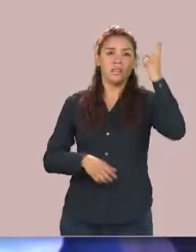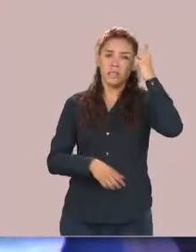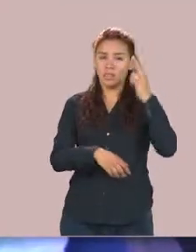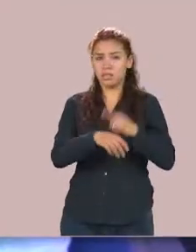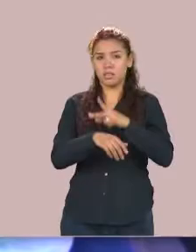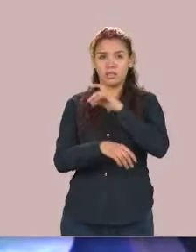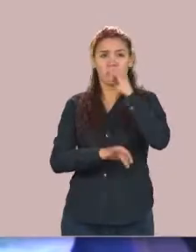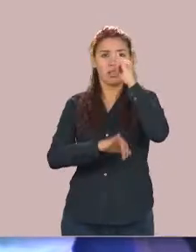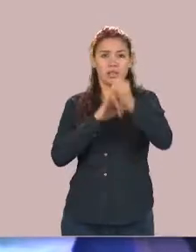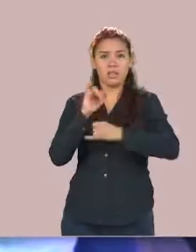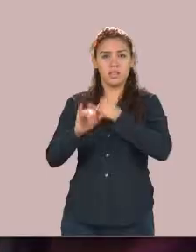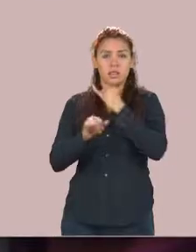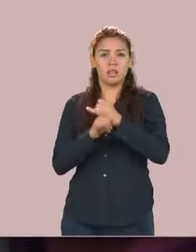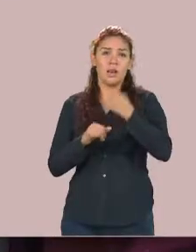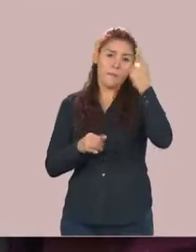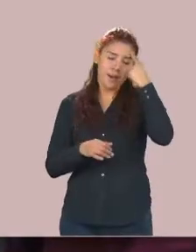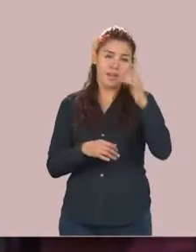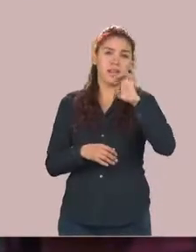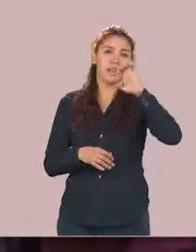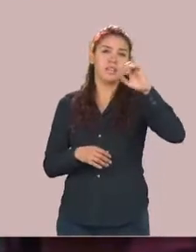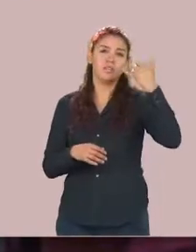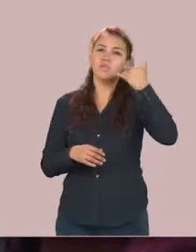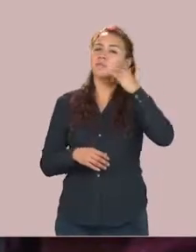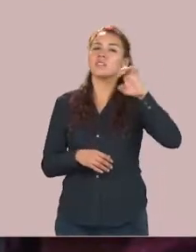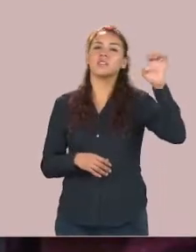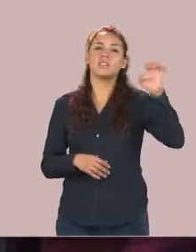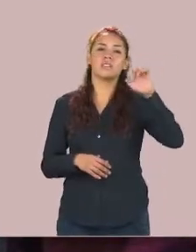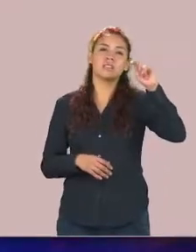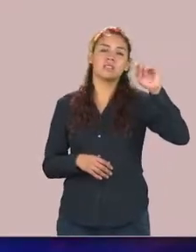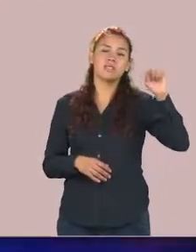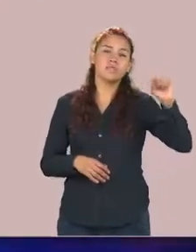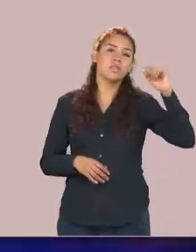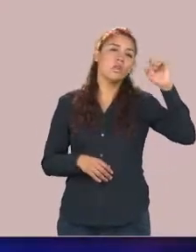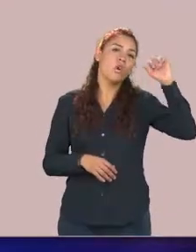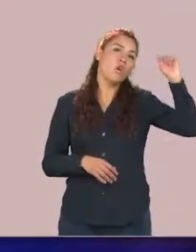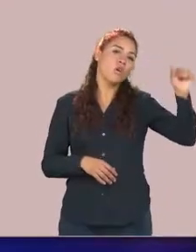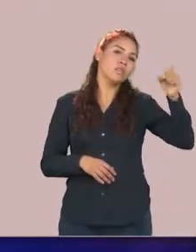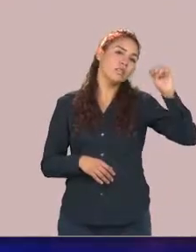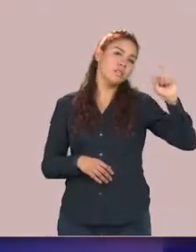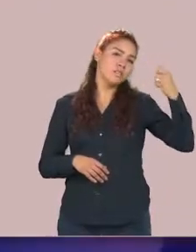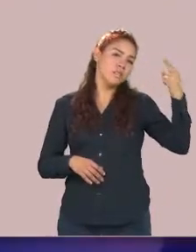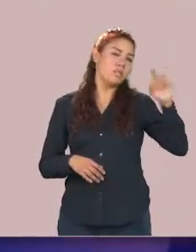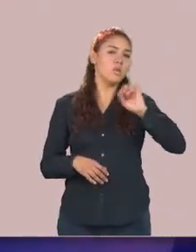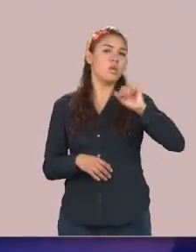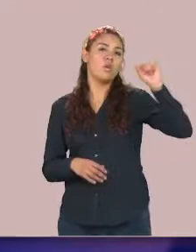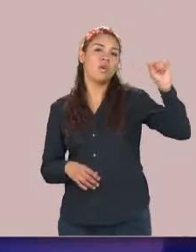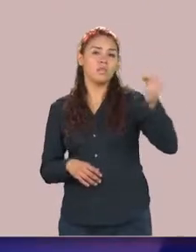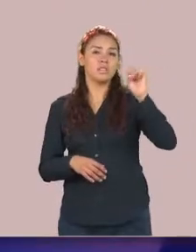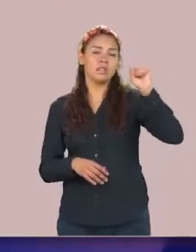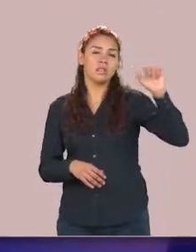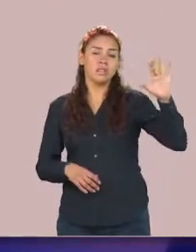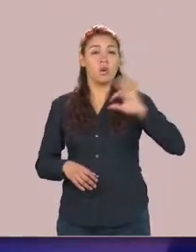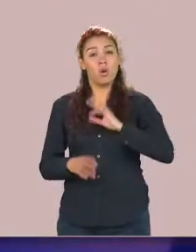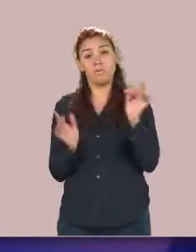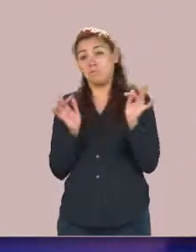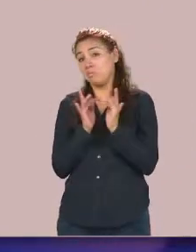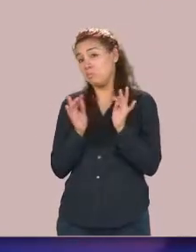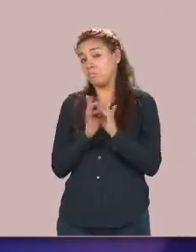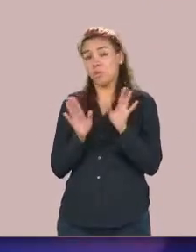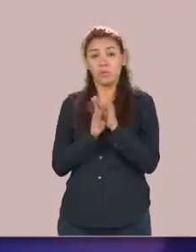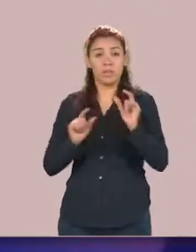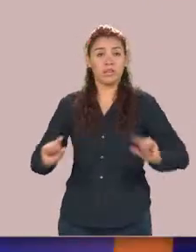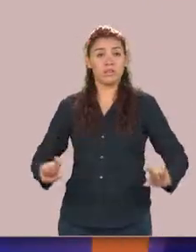a la extensión 1161 y 1165 o a los correos electrónicos que aparecen en su pantalla.